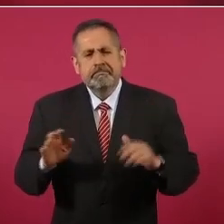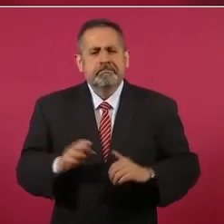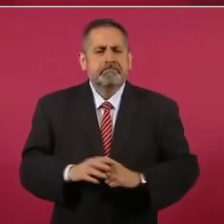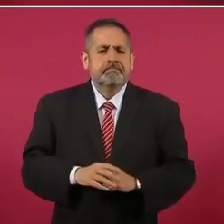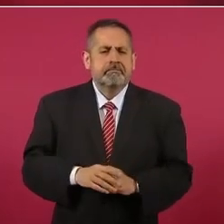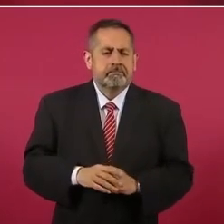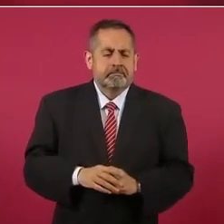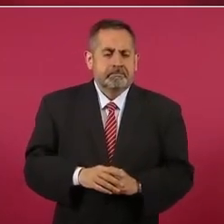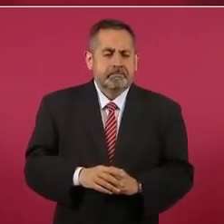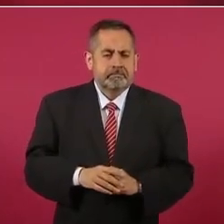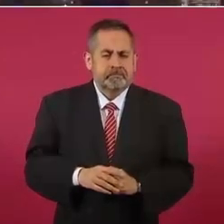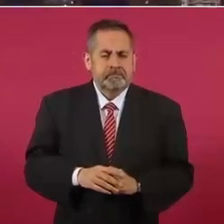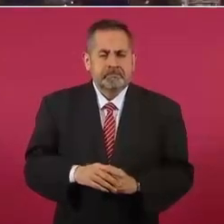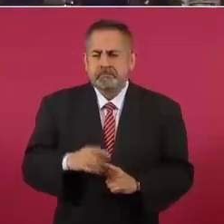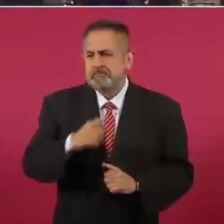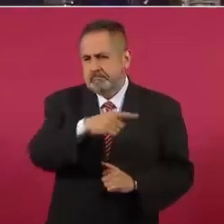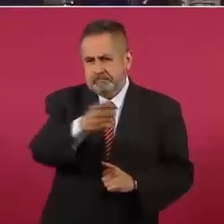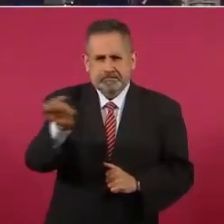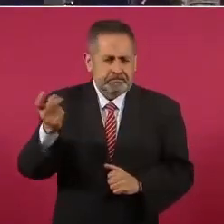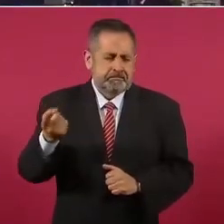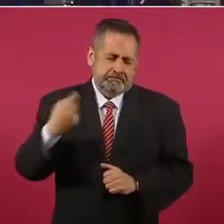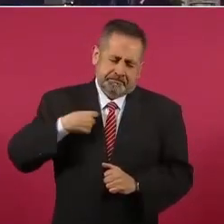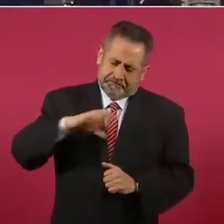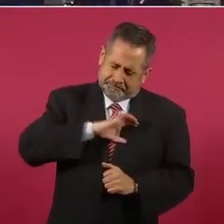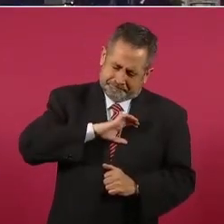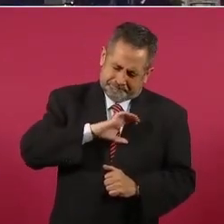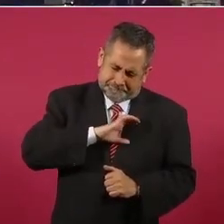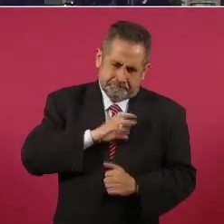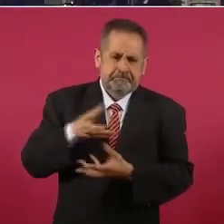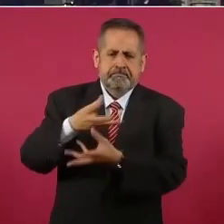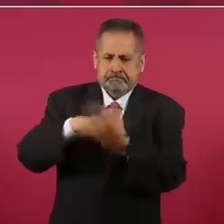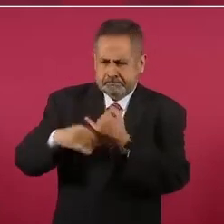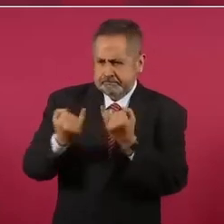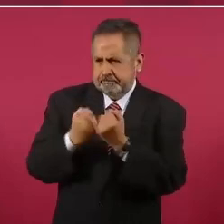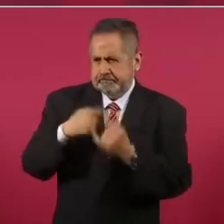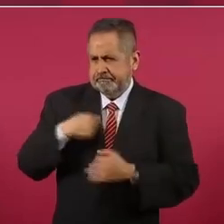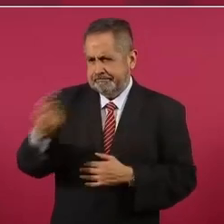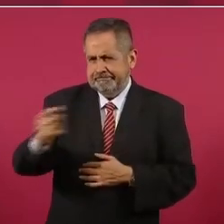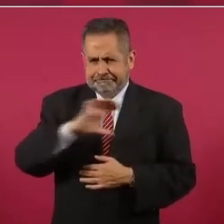porque si hay cariño y es recíproco,